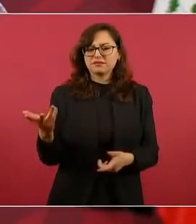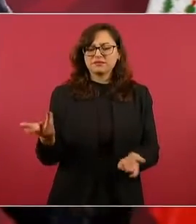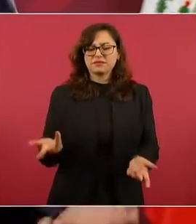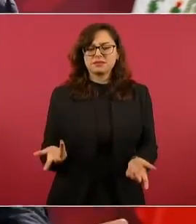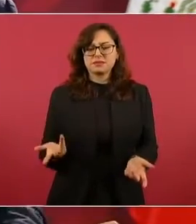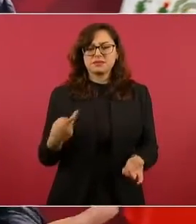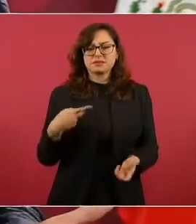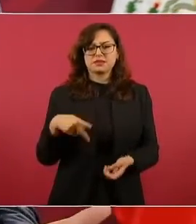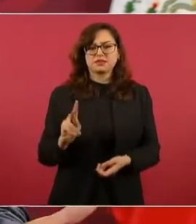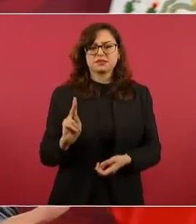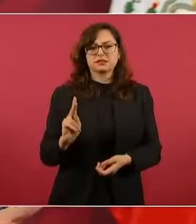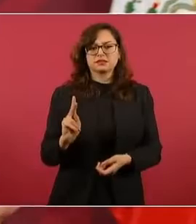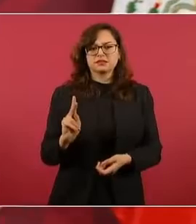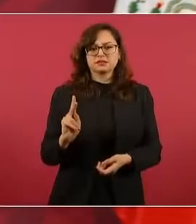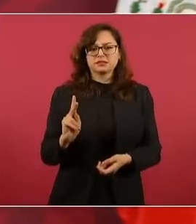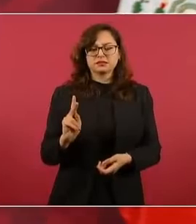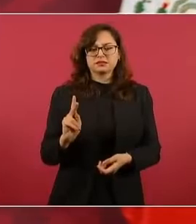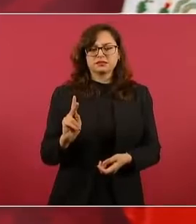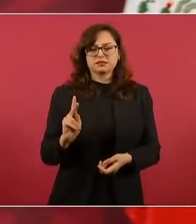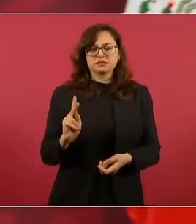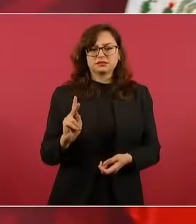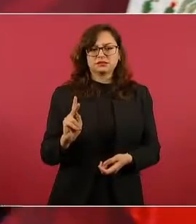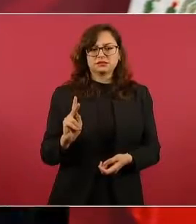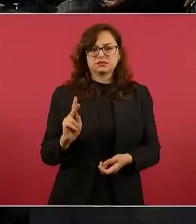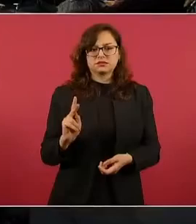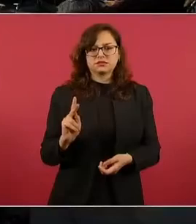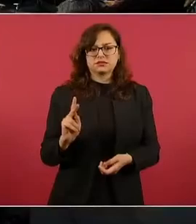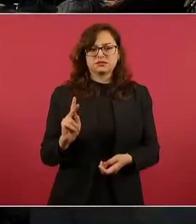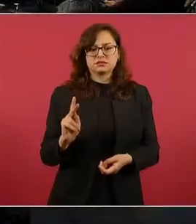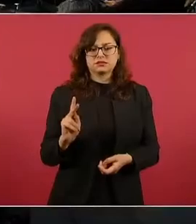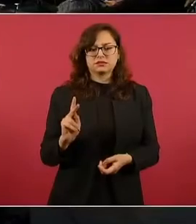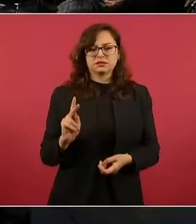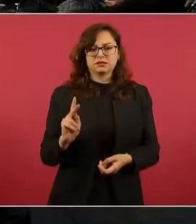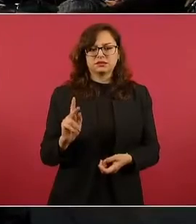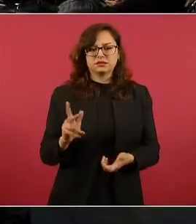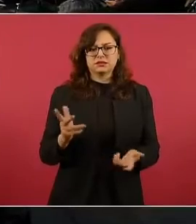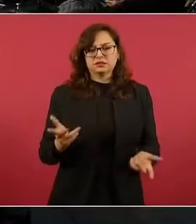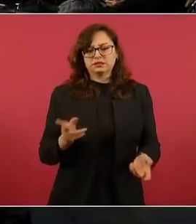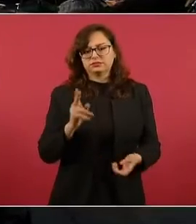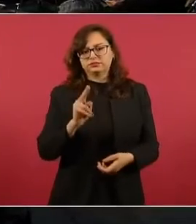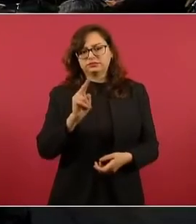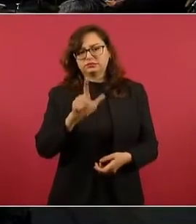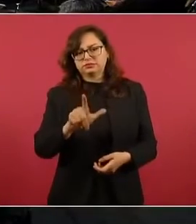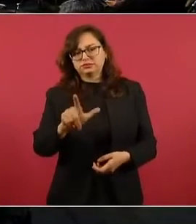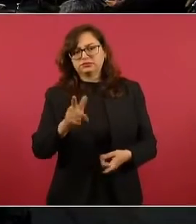dominan en Nuevo León,